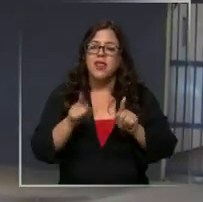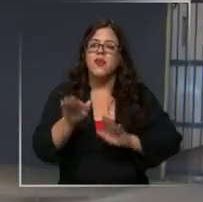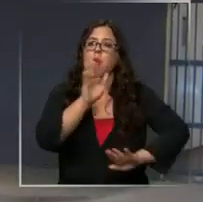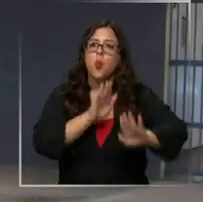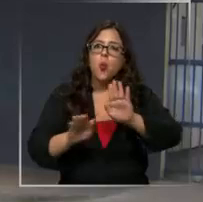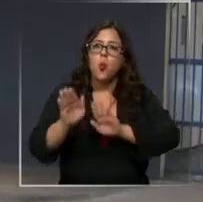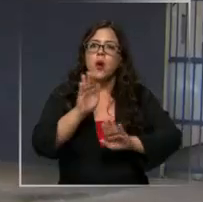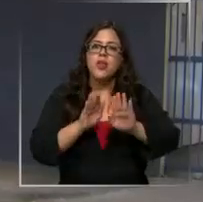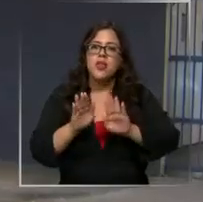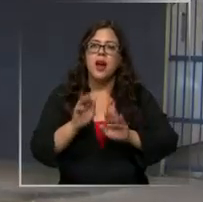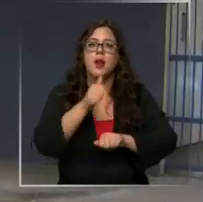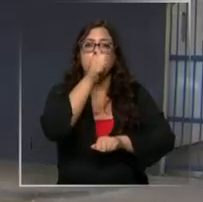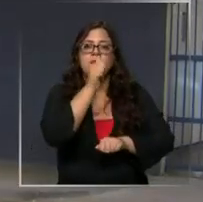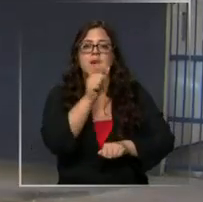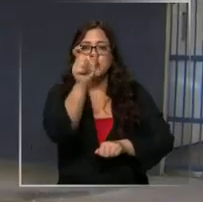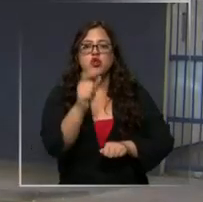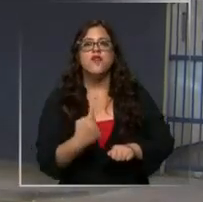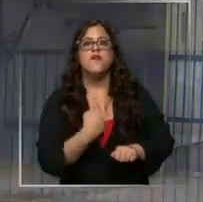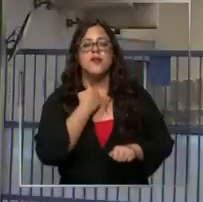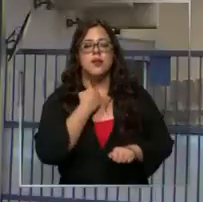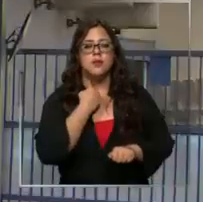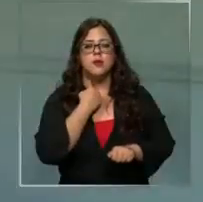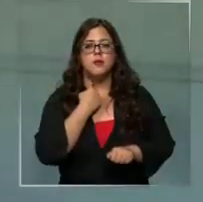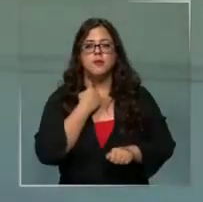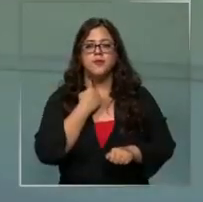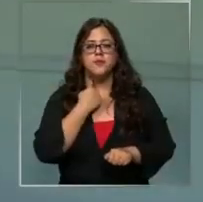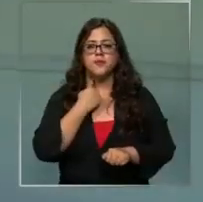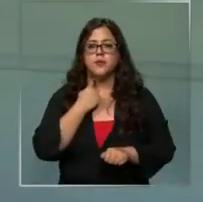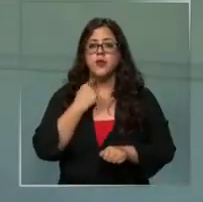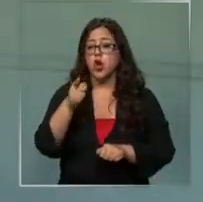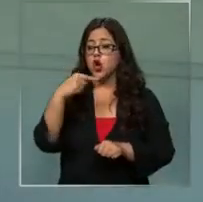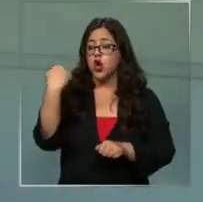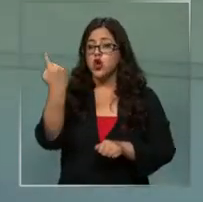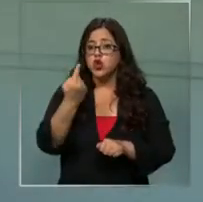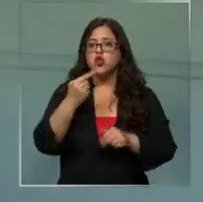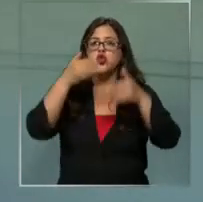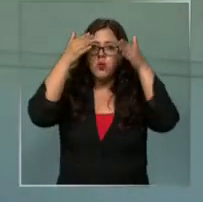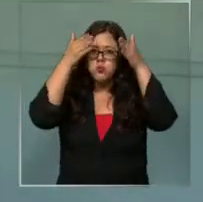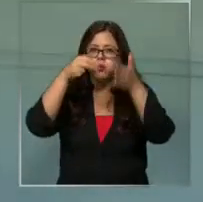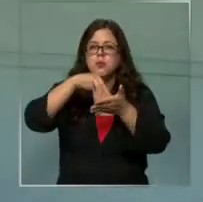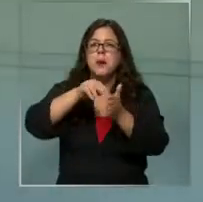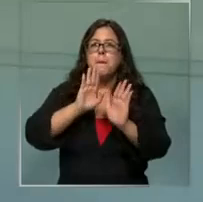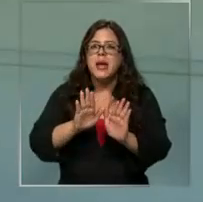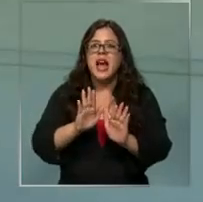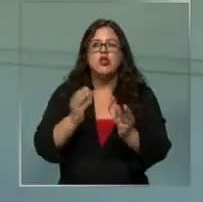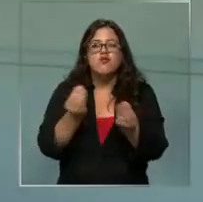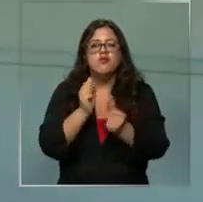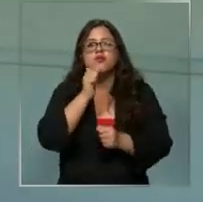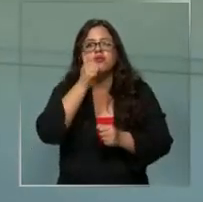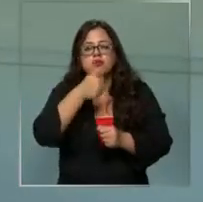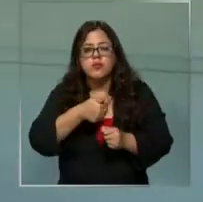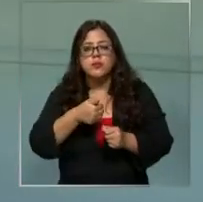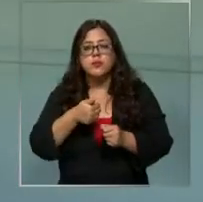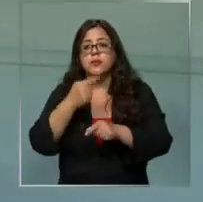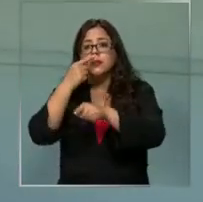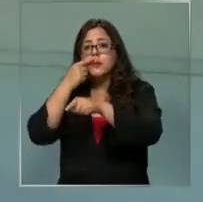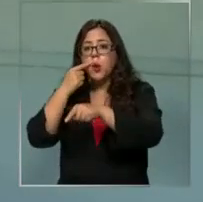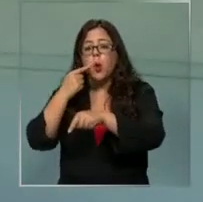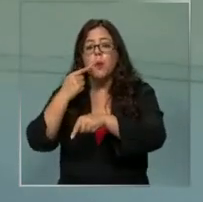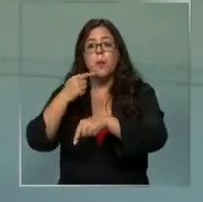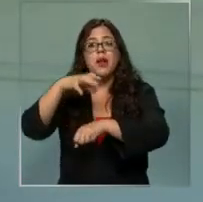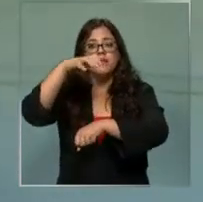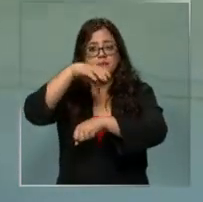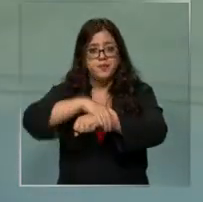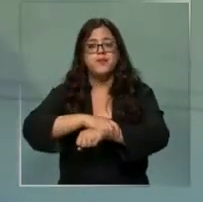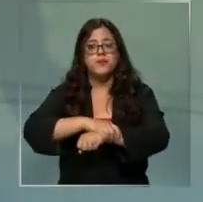la privacidad de la víctima. Bien, vamos a quedar entonces, Daniel, a la espera de lo que ocurra mañana. Se encuentra actualmente detenido el padre de